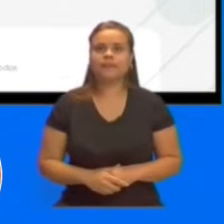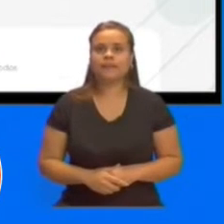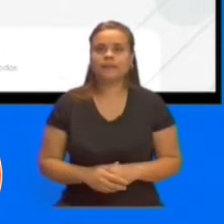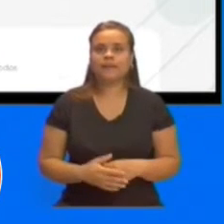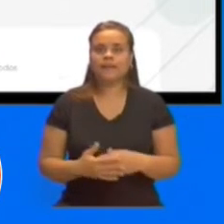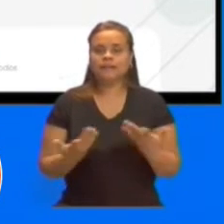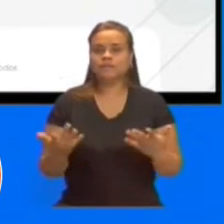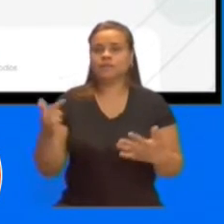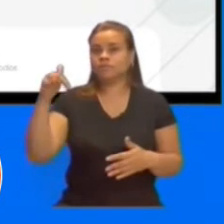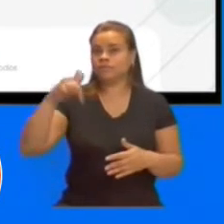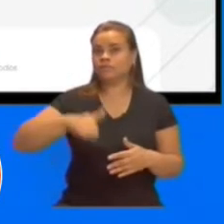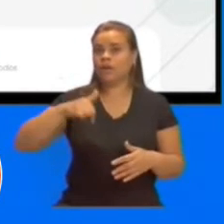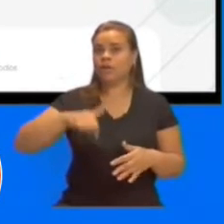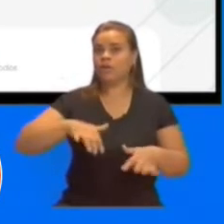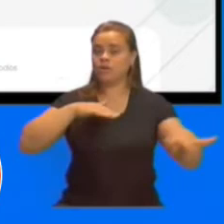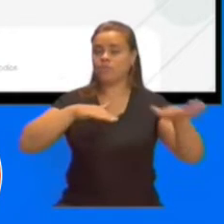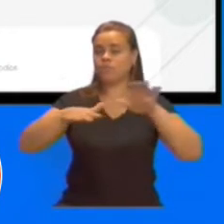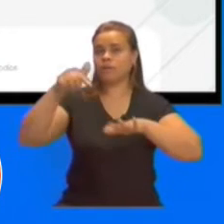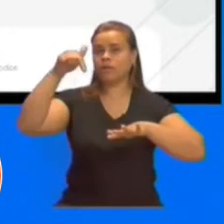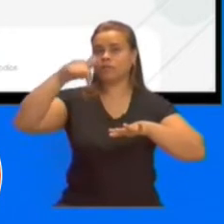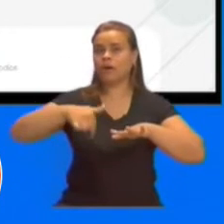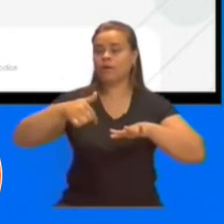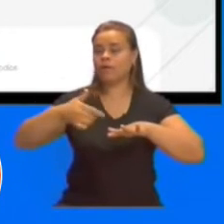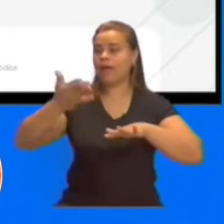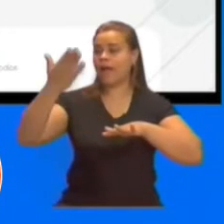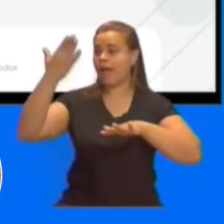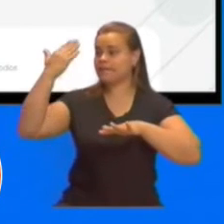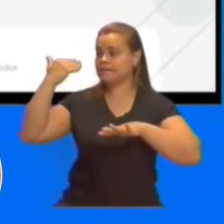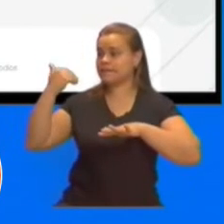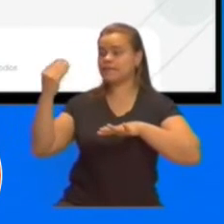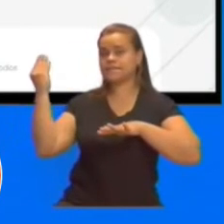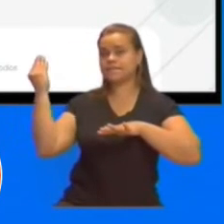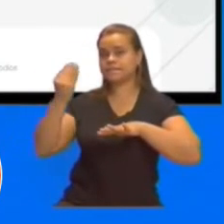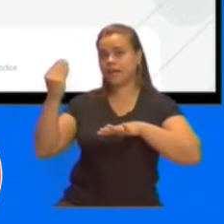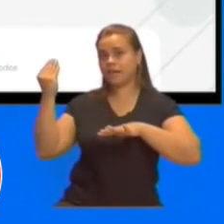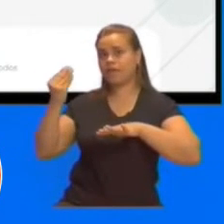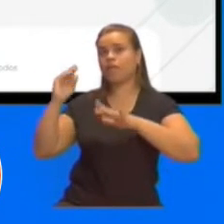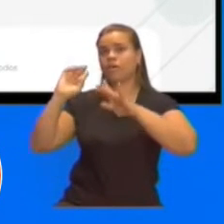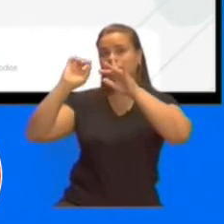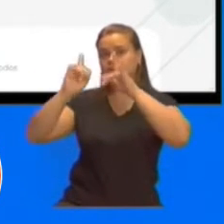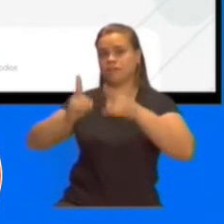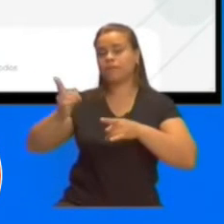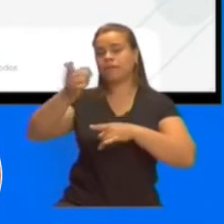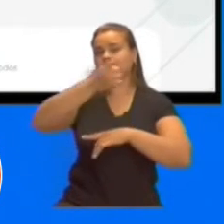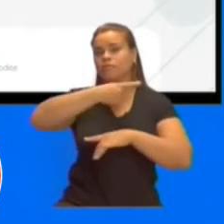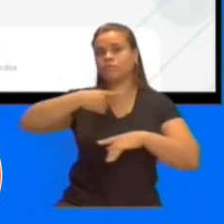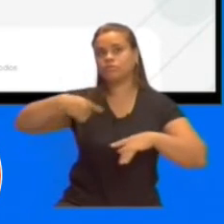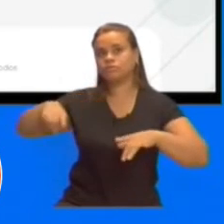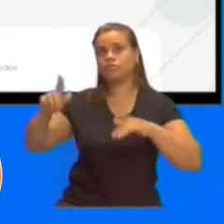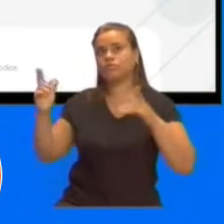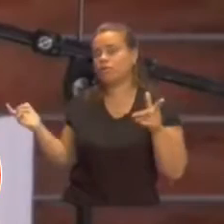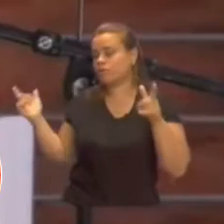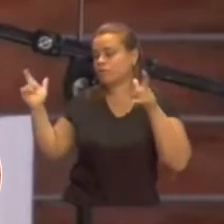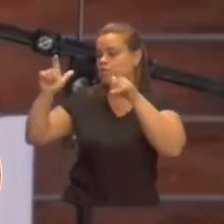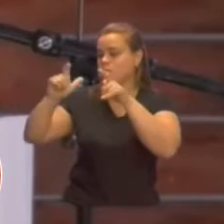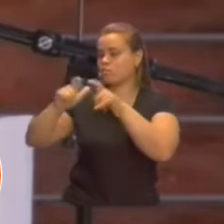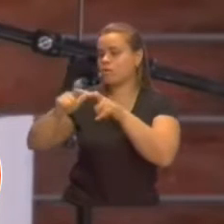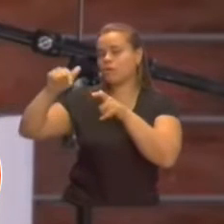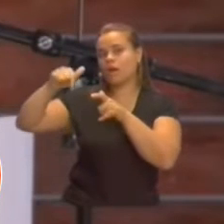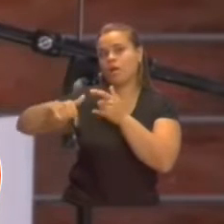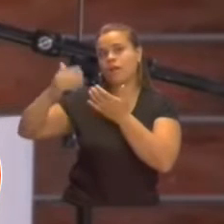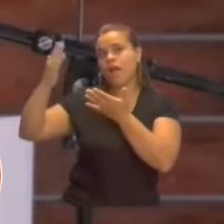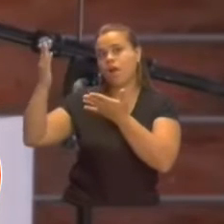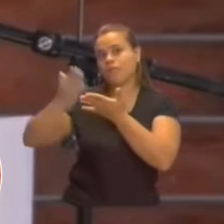En este sentido, y además de lo que hemos hablado a partir de la reunión del sábado pasado, poder generar una logística integrada de medicamentos a través de una empresa